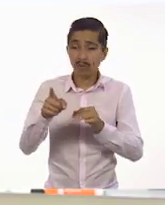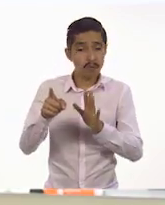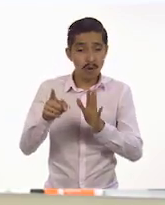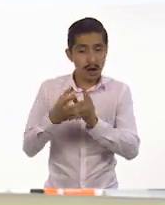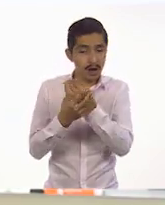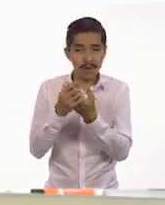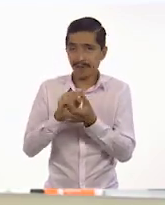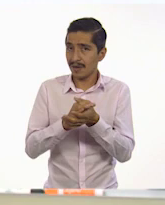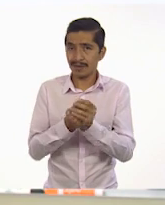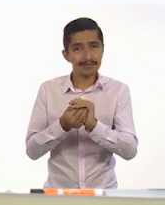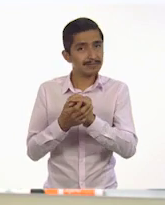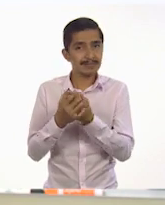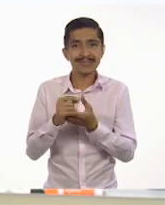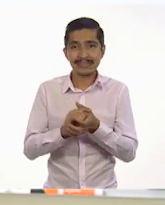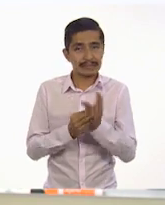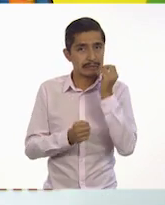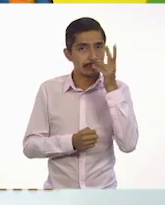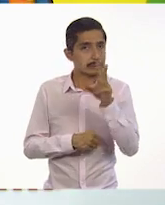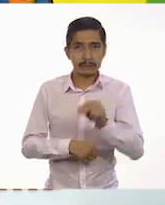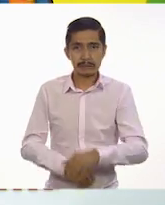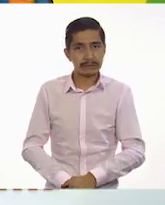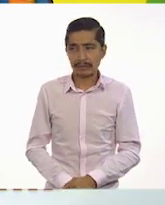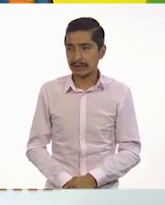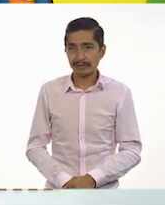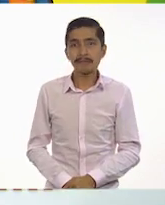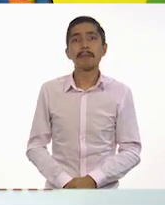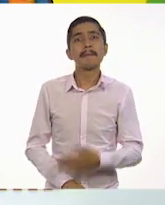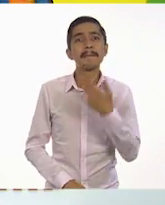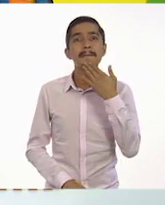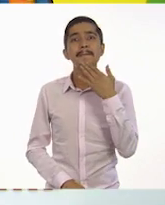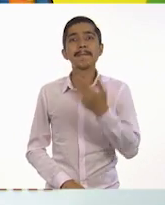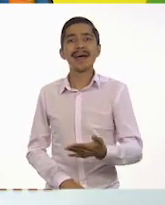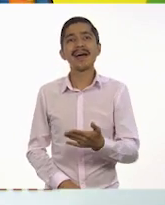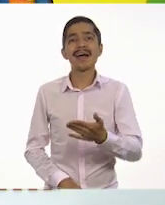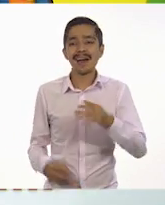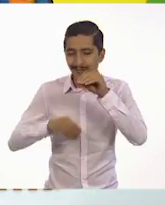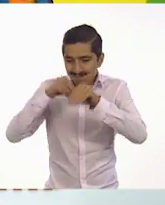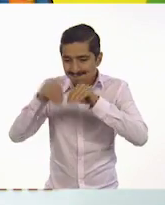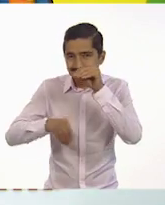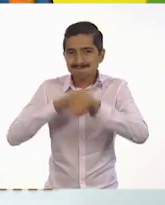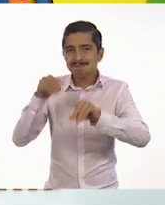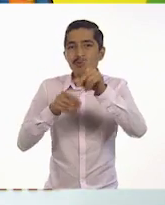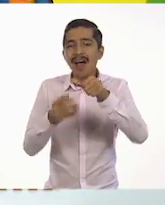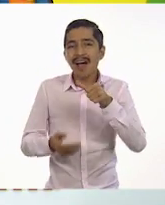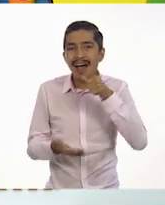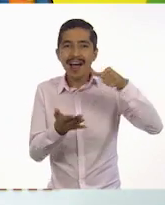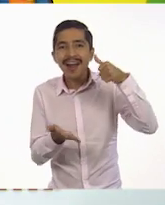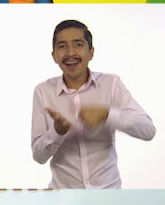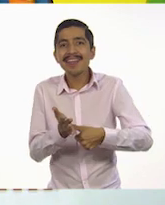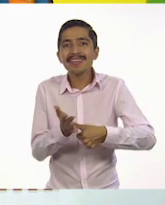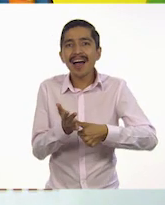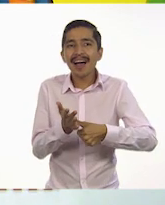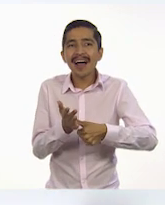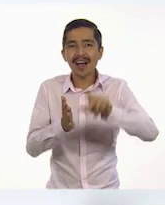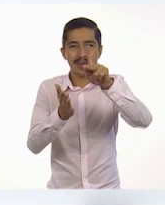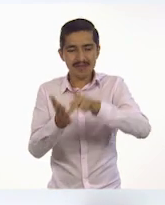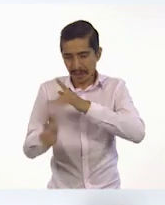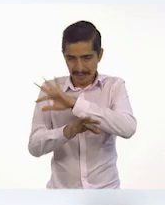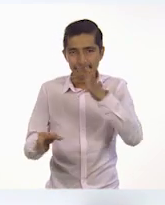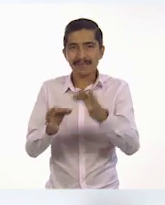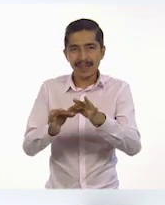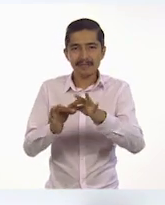manos. Muy bien. Estupendo. Logramos armar una carta. Ahora sí. Ahí va de nuevo.